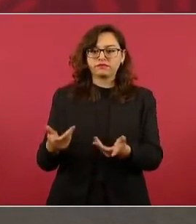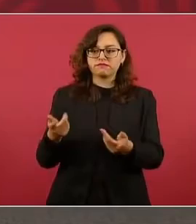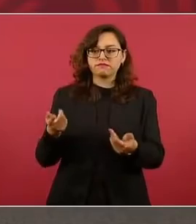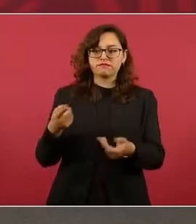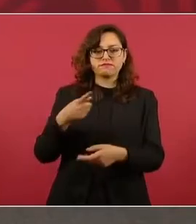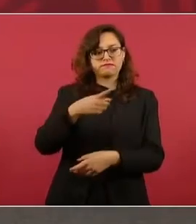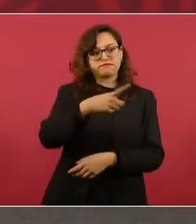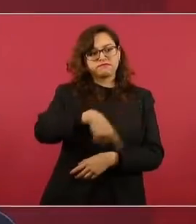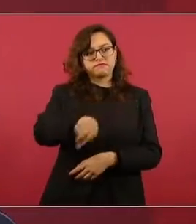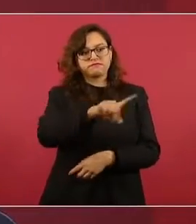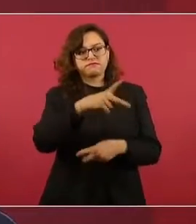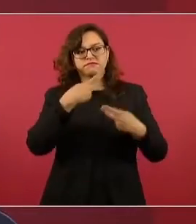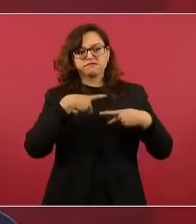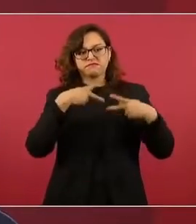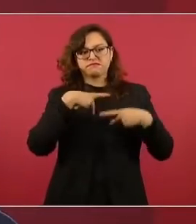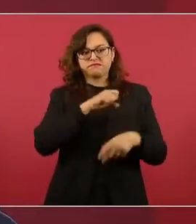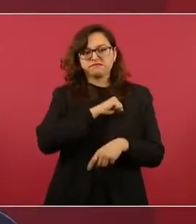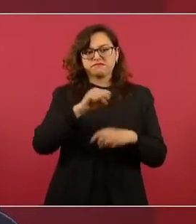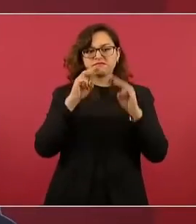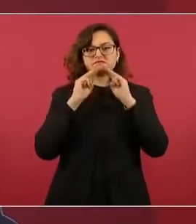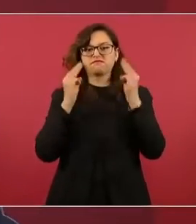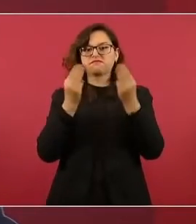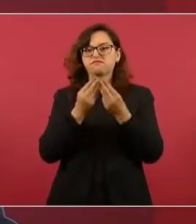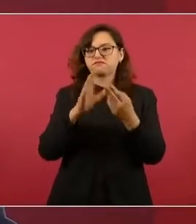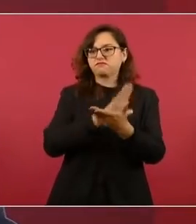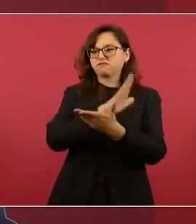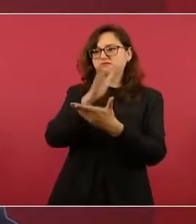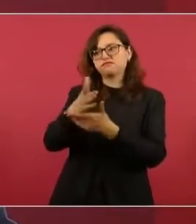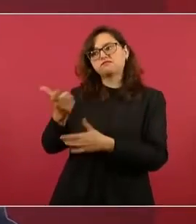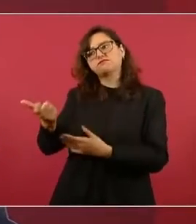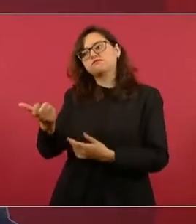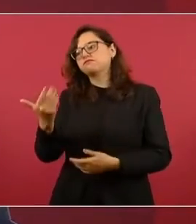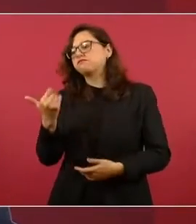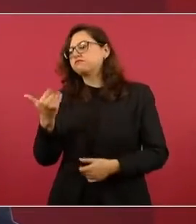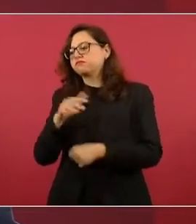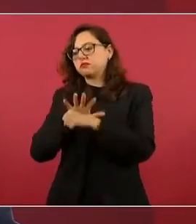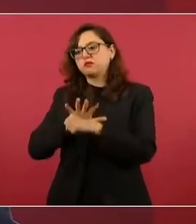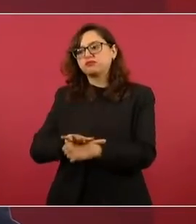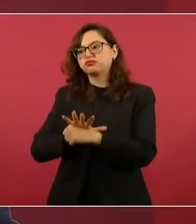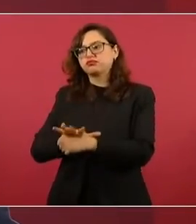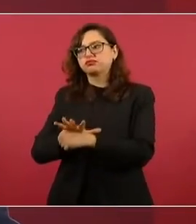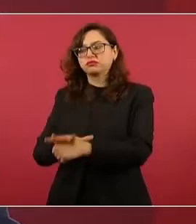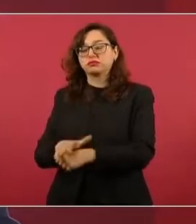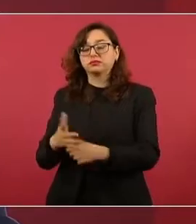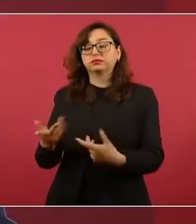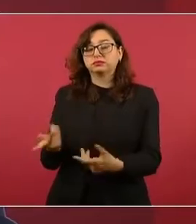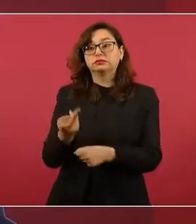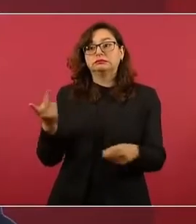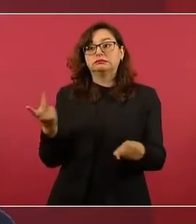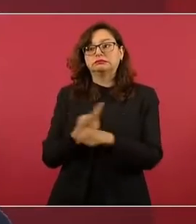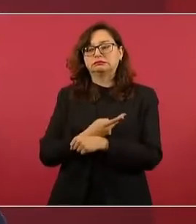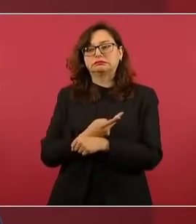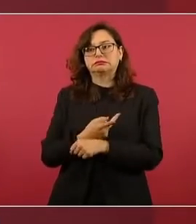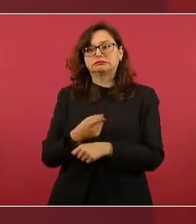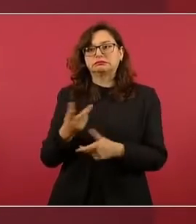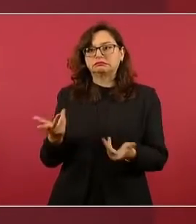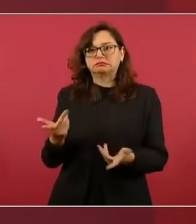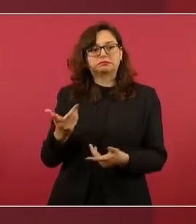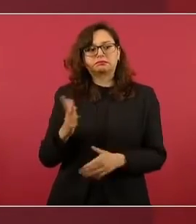asesinatos por eso y se está trabajando. Y el caso, en efecto, de Chilpancingo